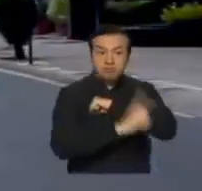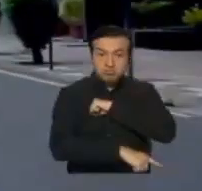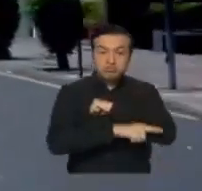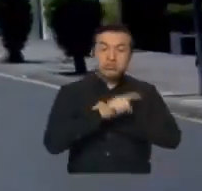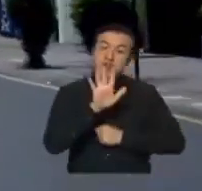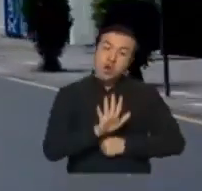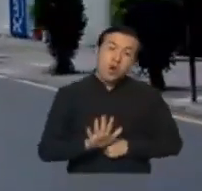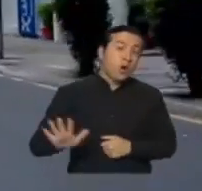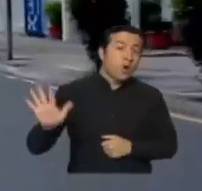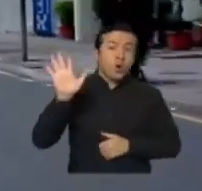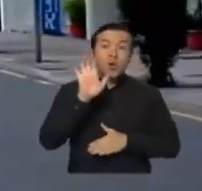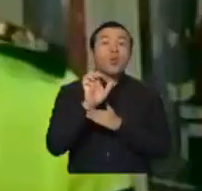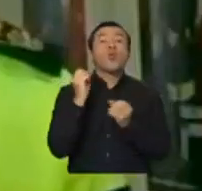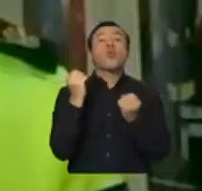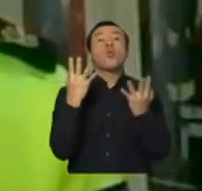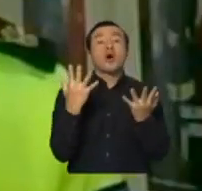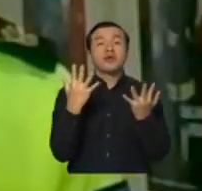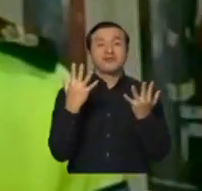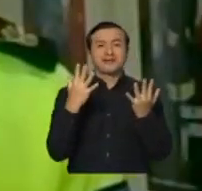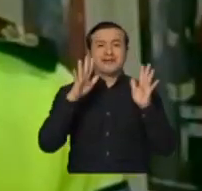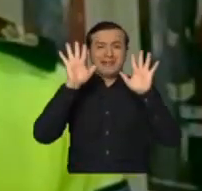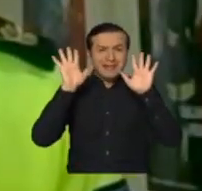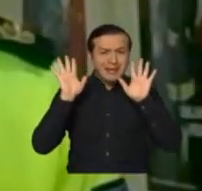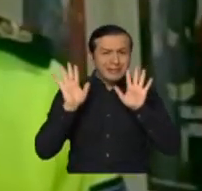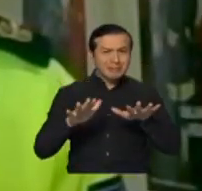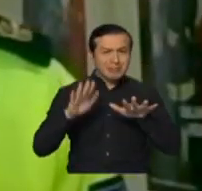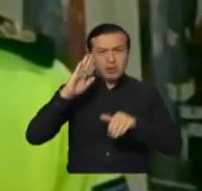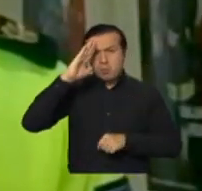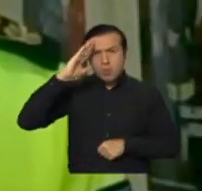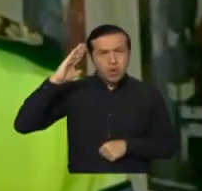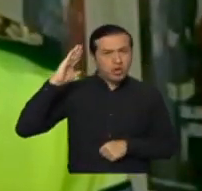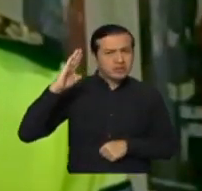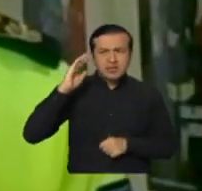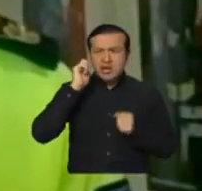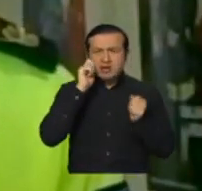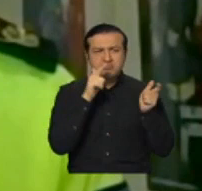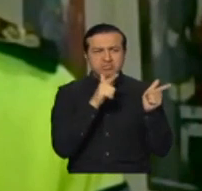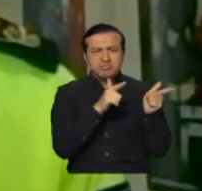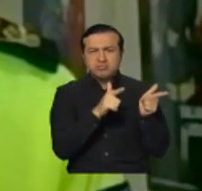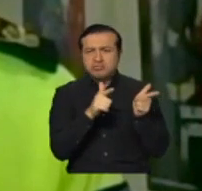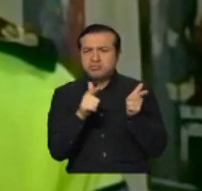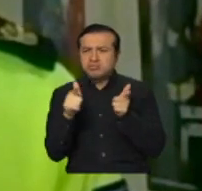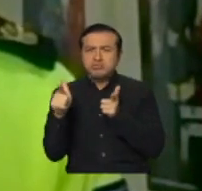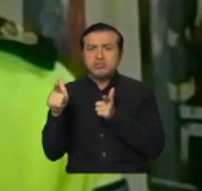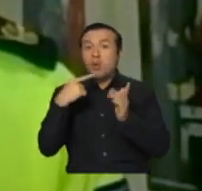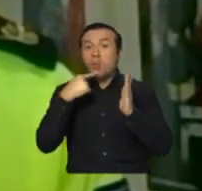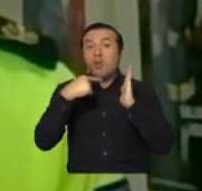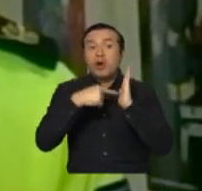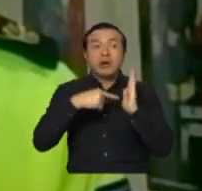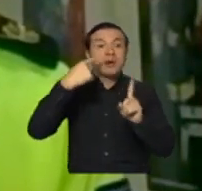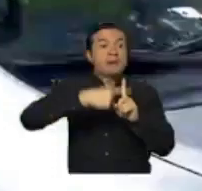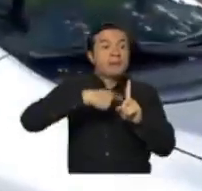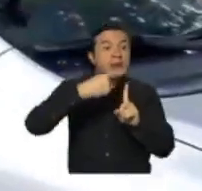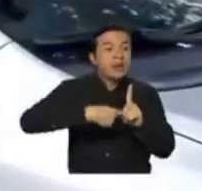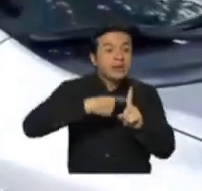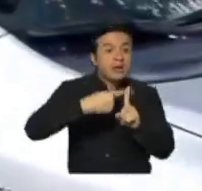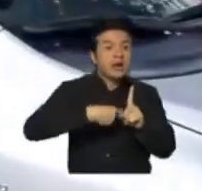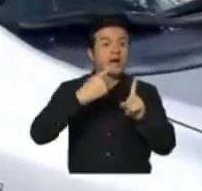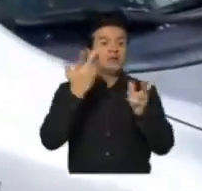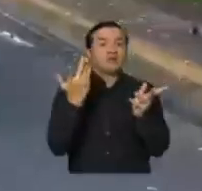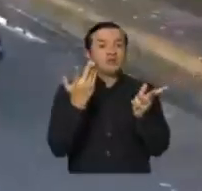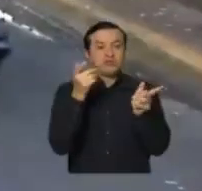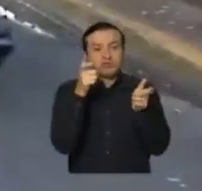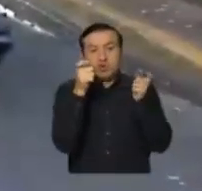territorios son más de 10 mil intervenciones solamente para controlar en mercados y en temas de orden